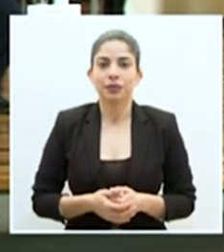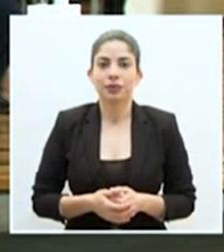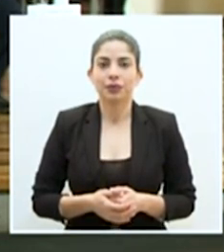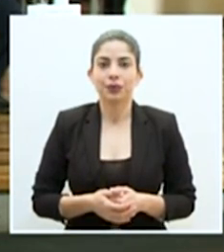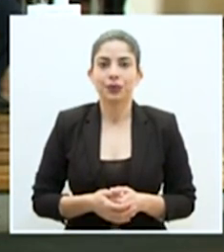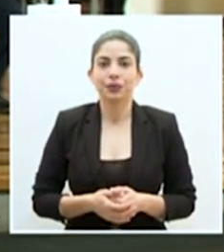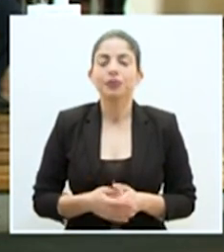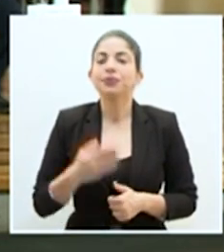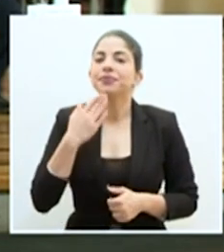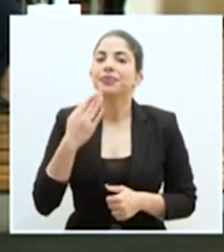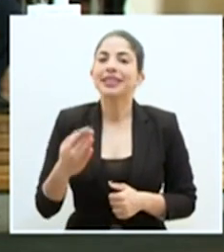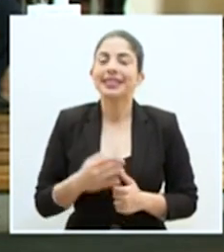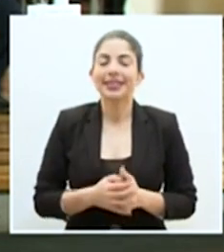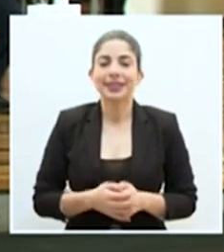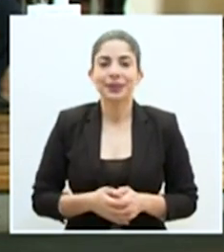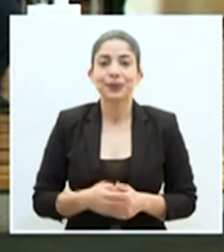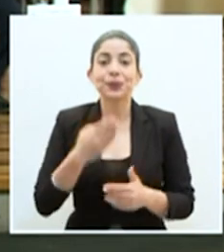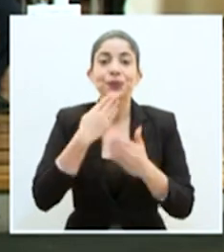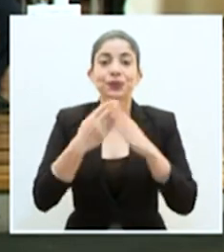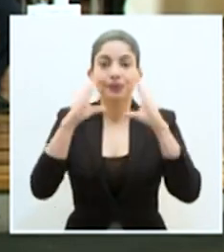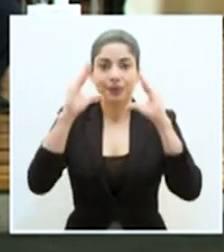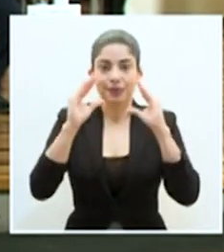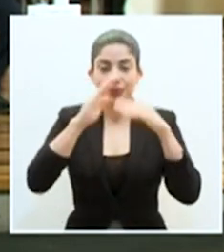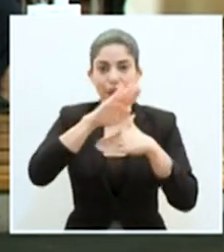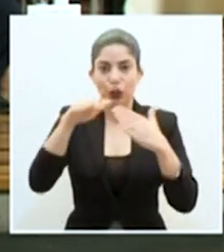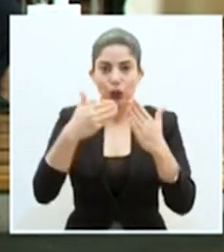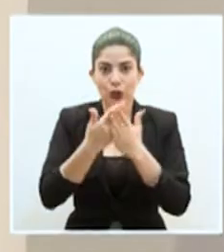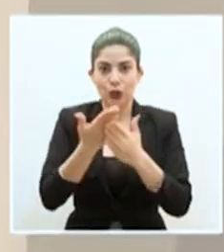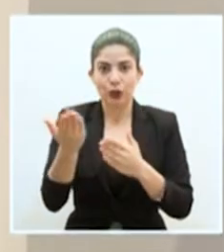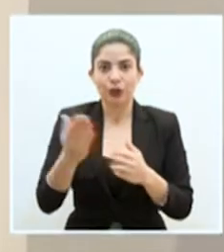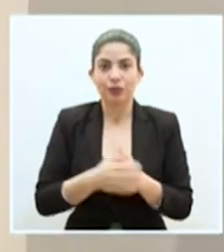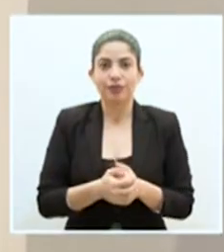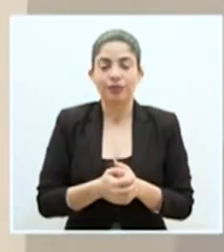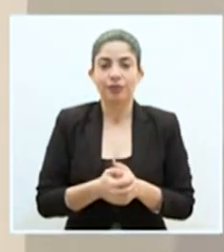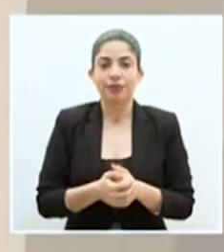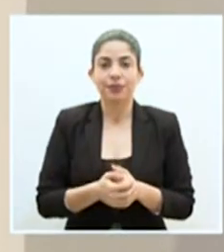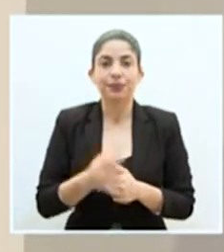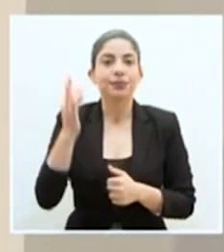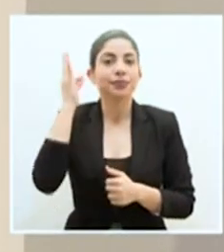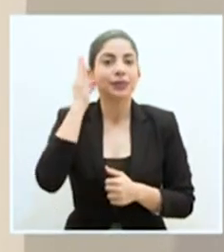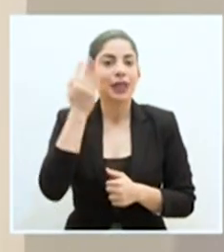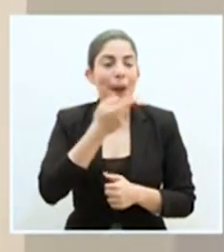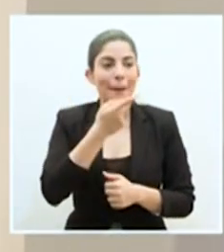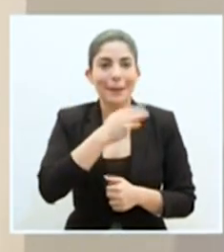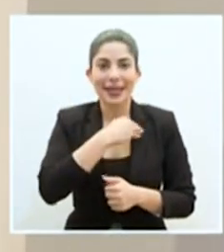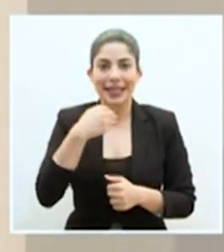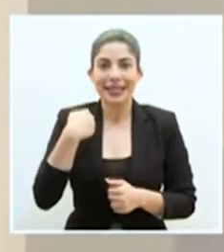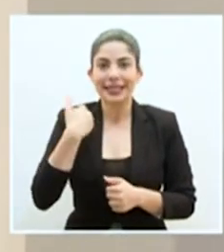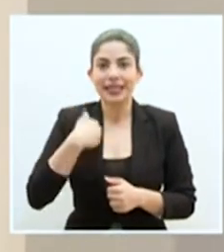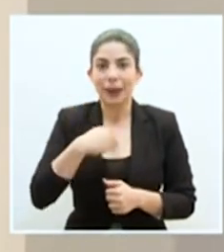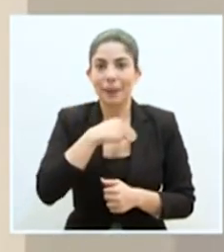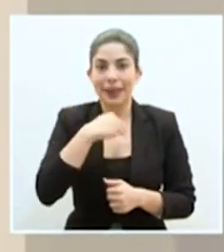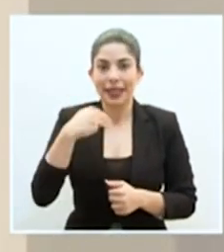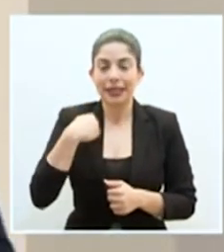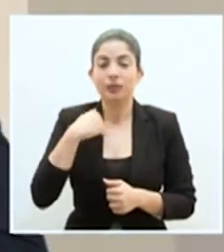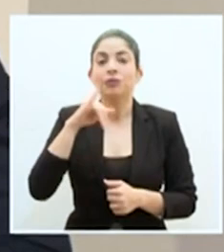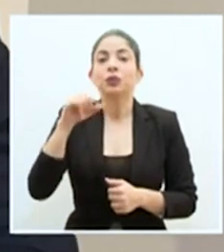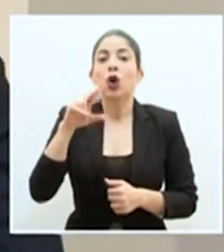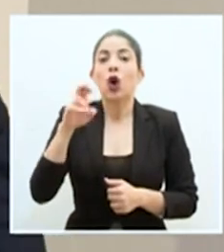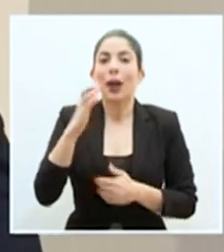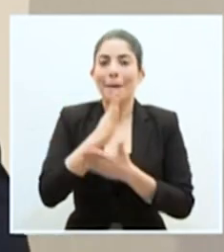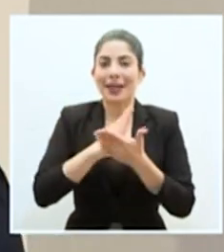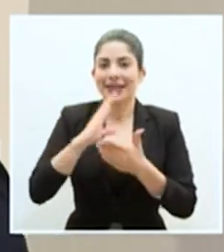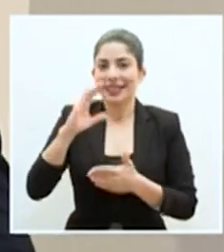Gracias. Muy buenas tardes a todas y a todos, a las señoras ministras, al señor ministro, a don Jorge de